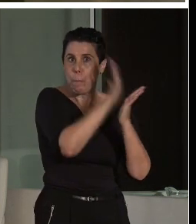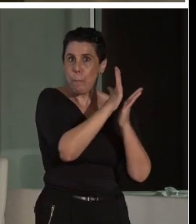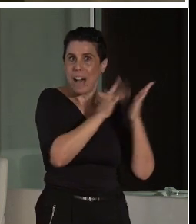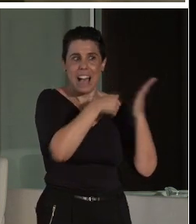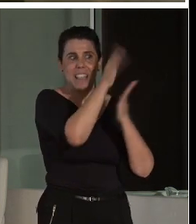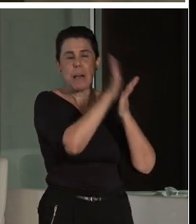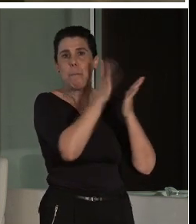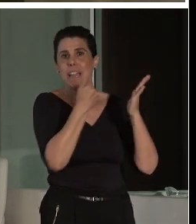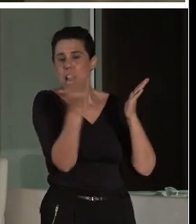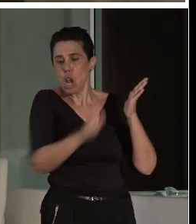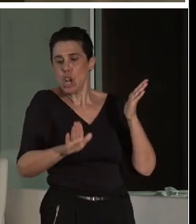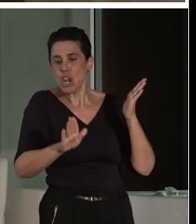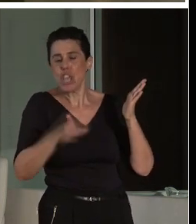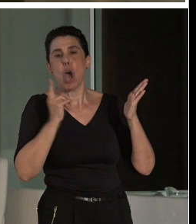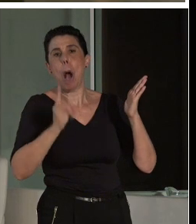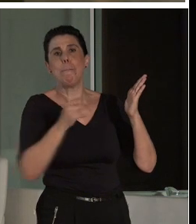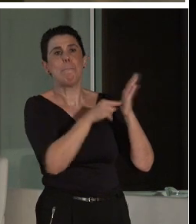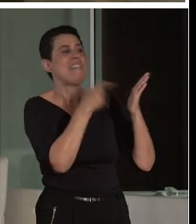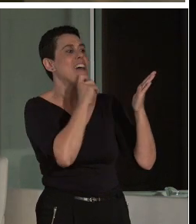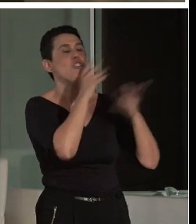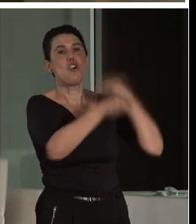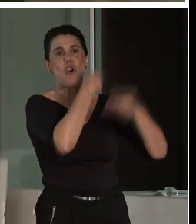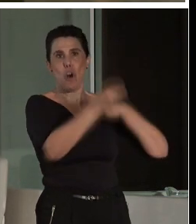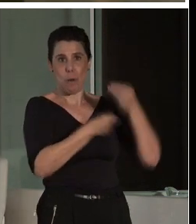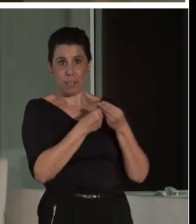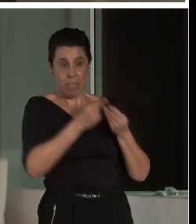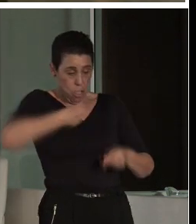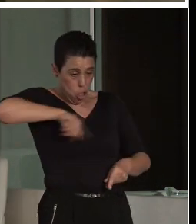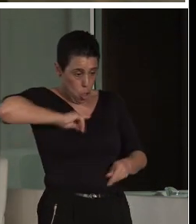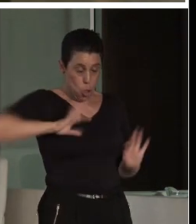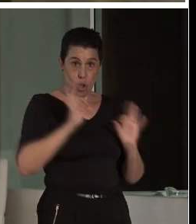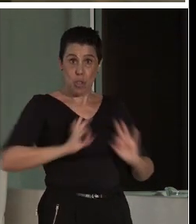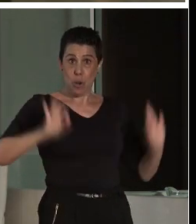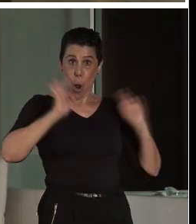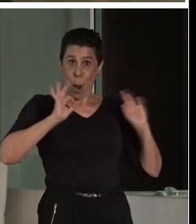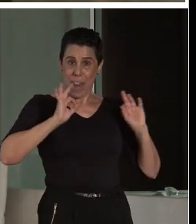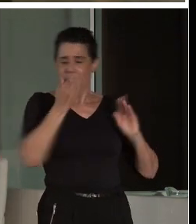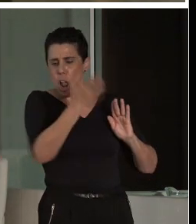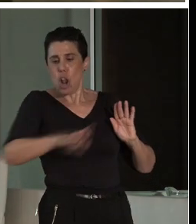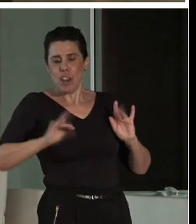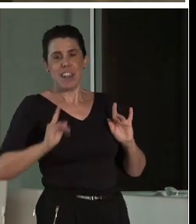la más interesante. No hemos decidido nosotros qué va a ir en esos paneles.